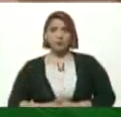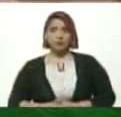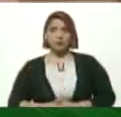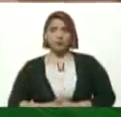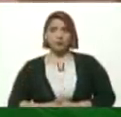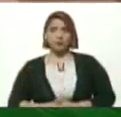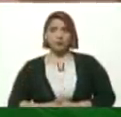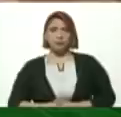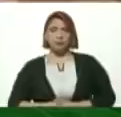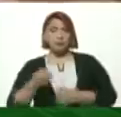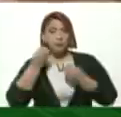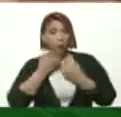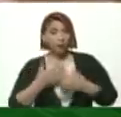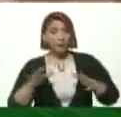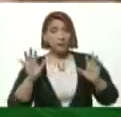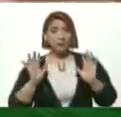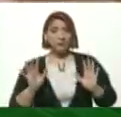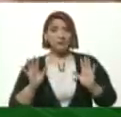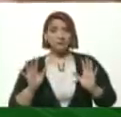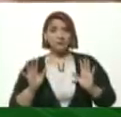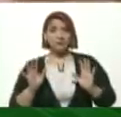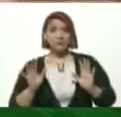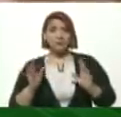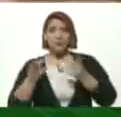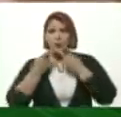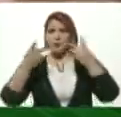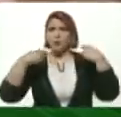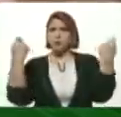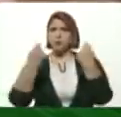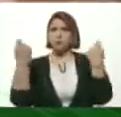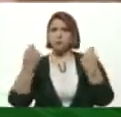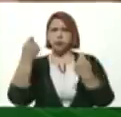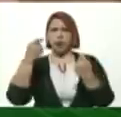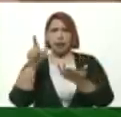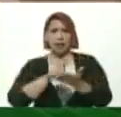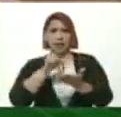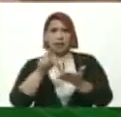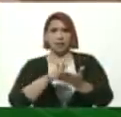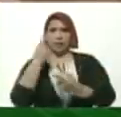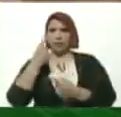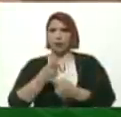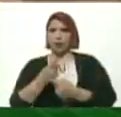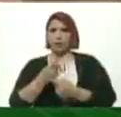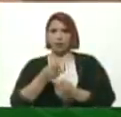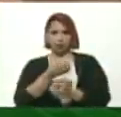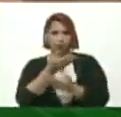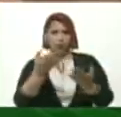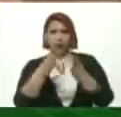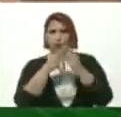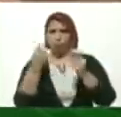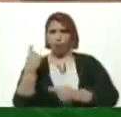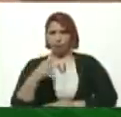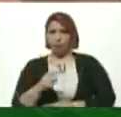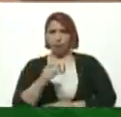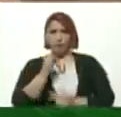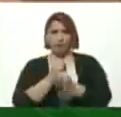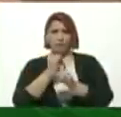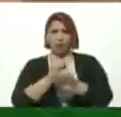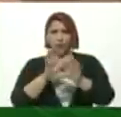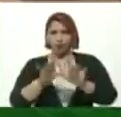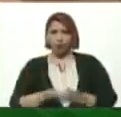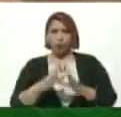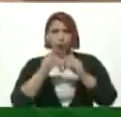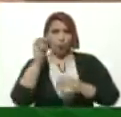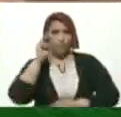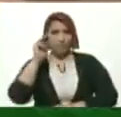Bueno Voy a publicar esto Todos ustedes Tienen redes sociales Si todos los maestros Y